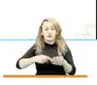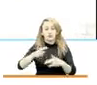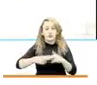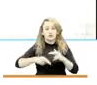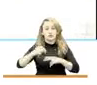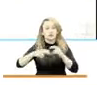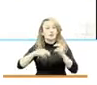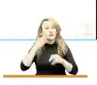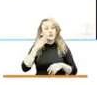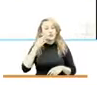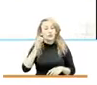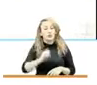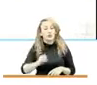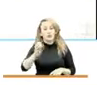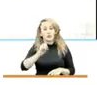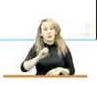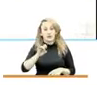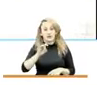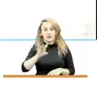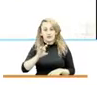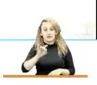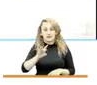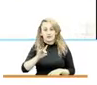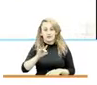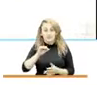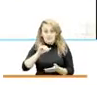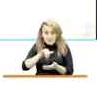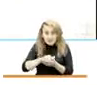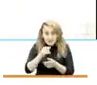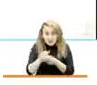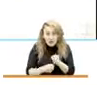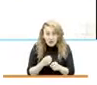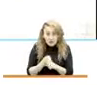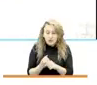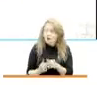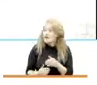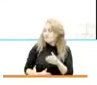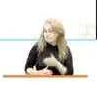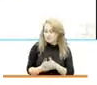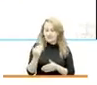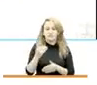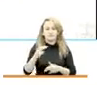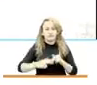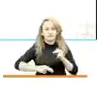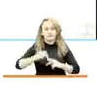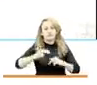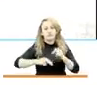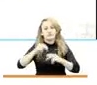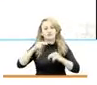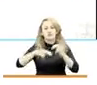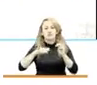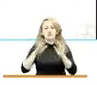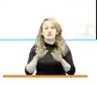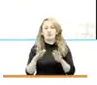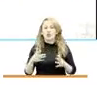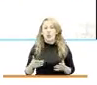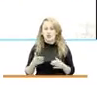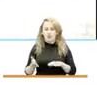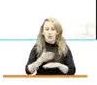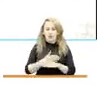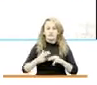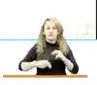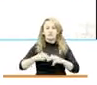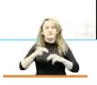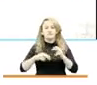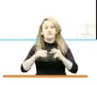de octubre y ese mismo año comenzó el proceso de construcción de la etapa de preconstrucción de la obra